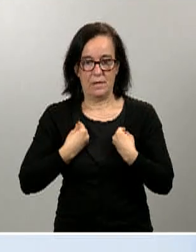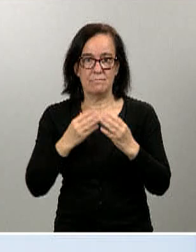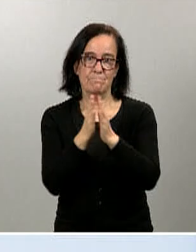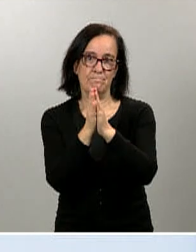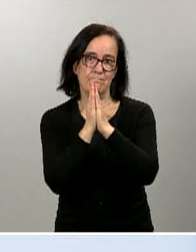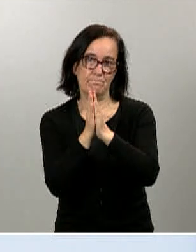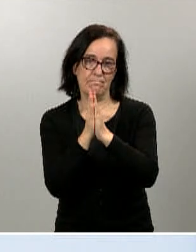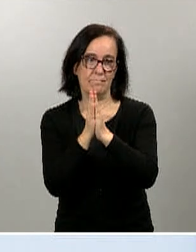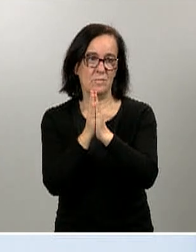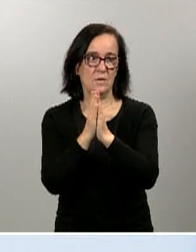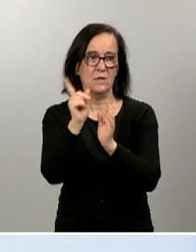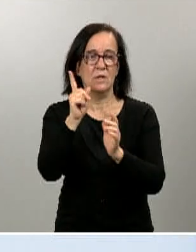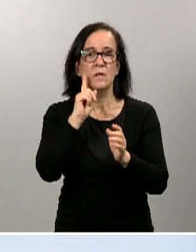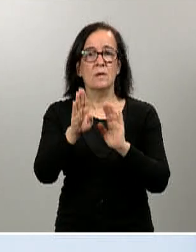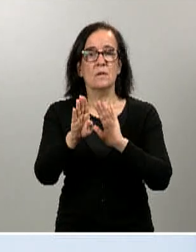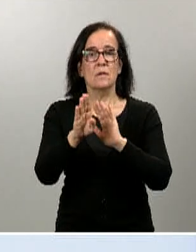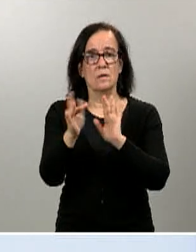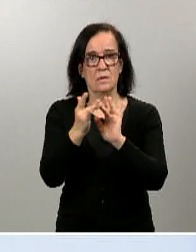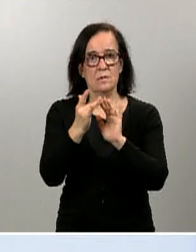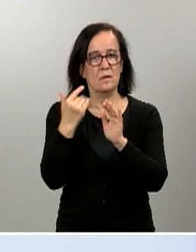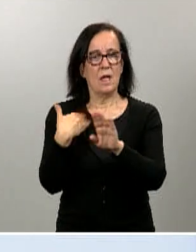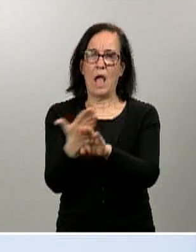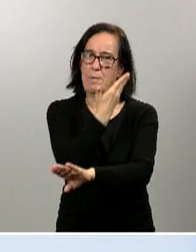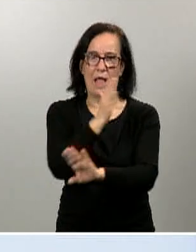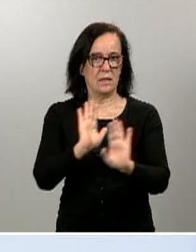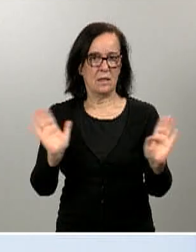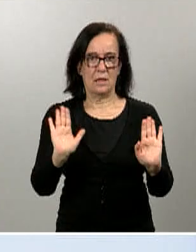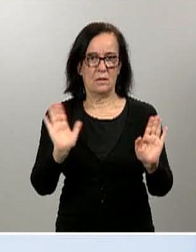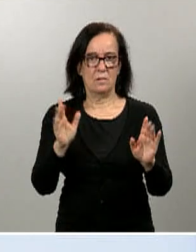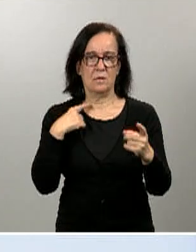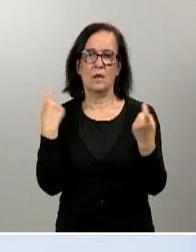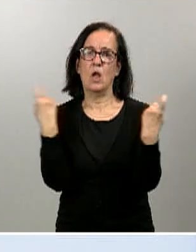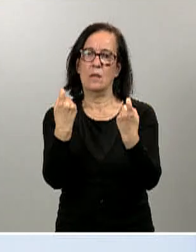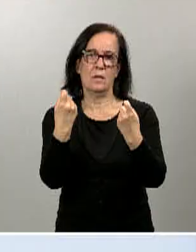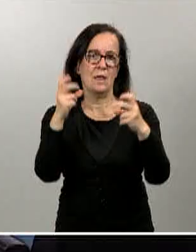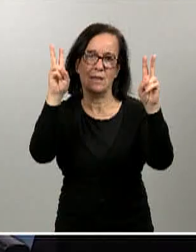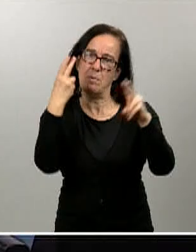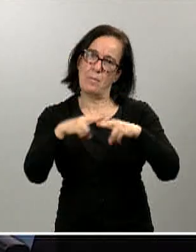nos mantuvieran al margen de la confrontación política. Muchas gracias.